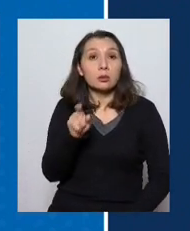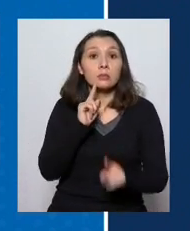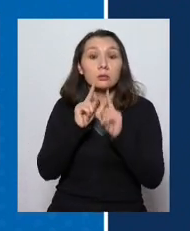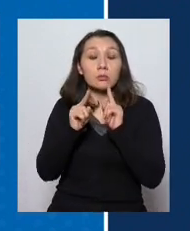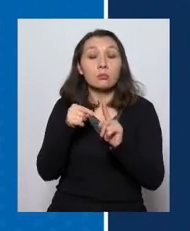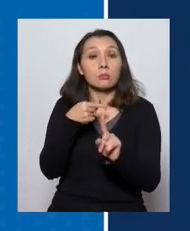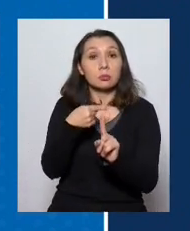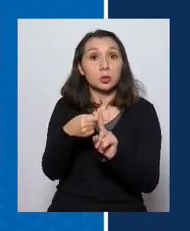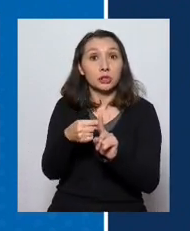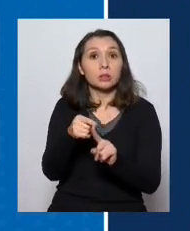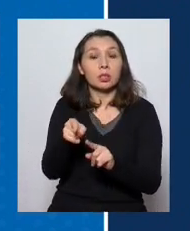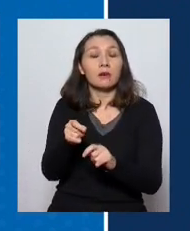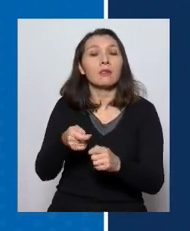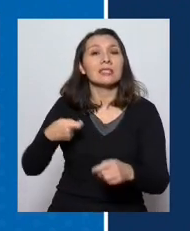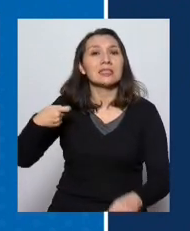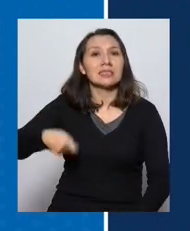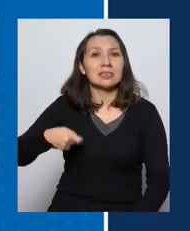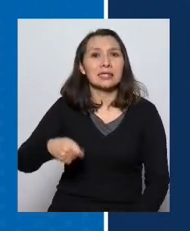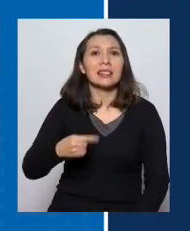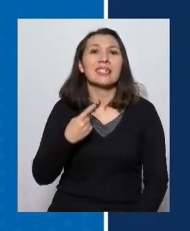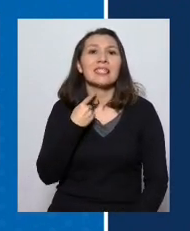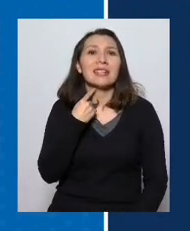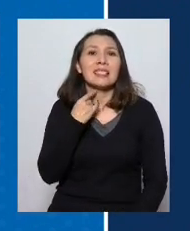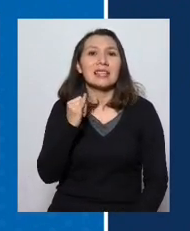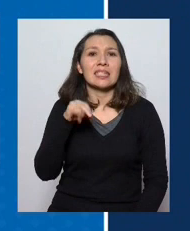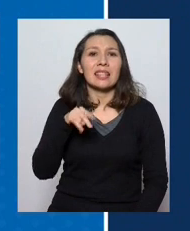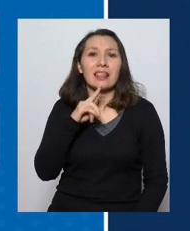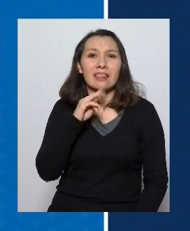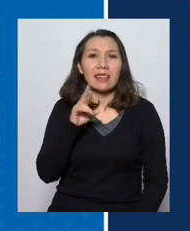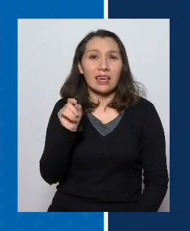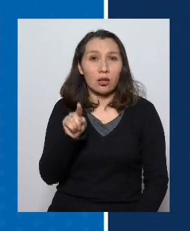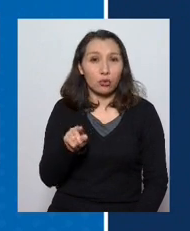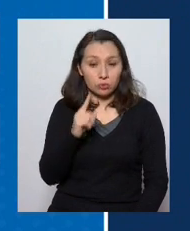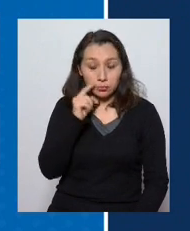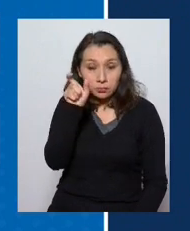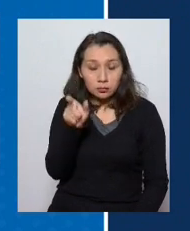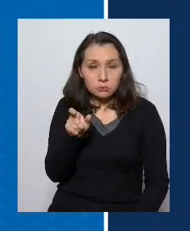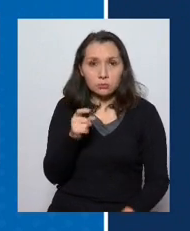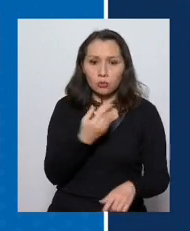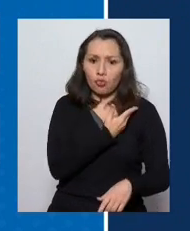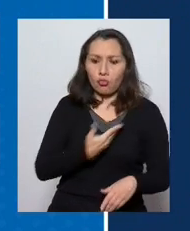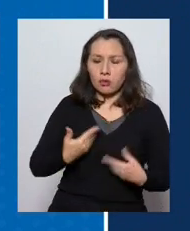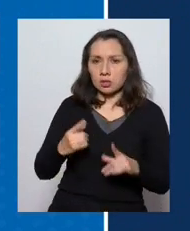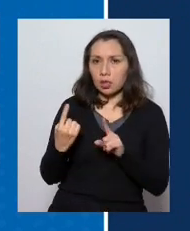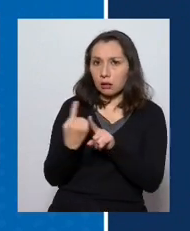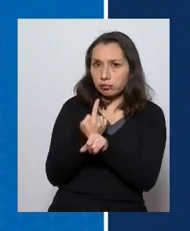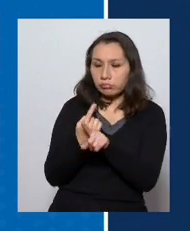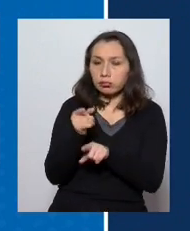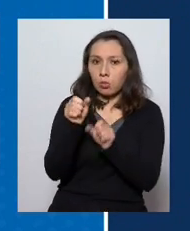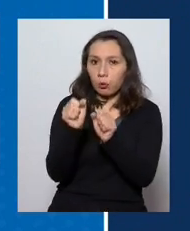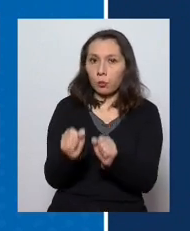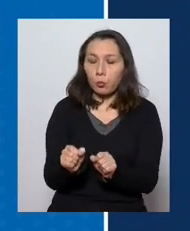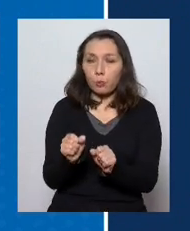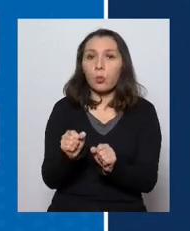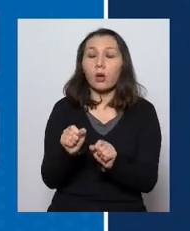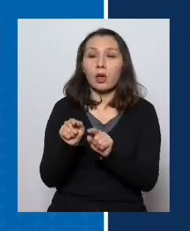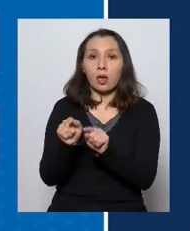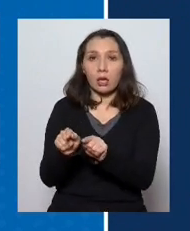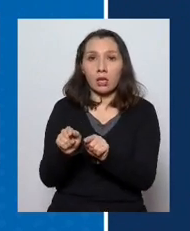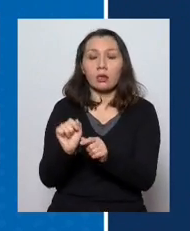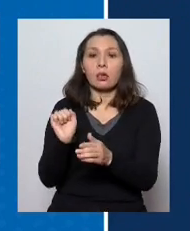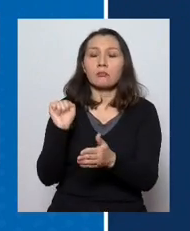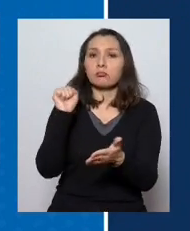tesipositivo del senador Ravidranath Quinteros el gobierno no sé si han conversado si es que existe la posibilidad que